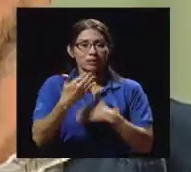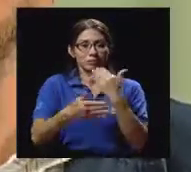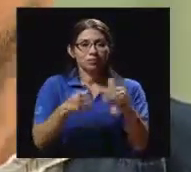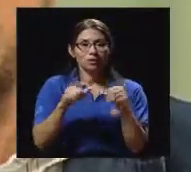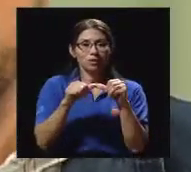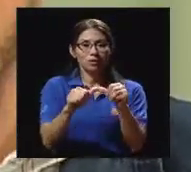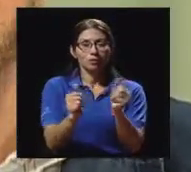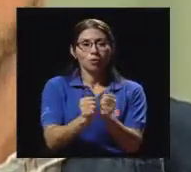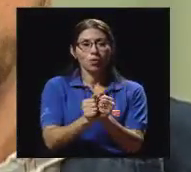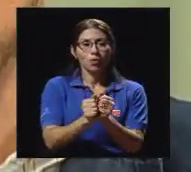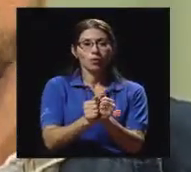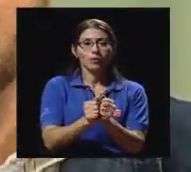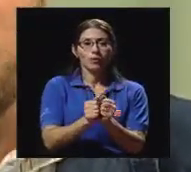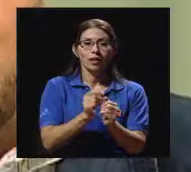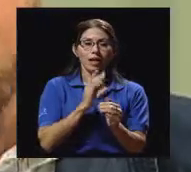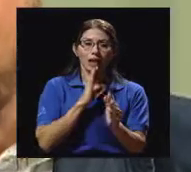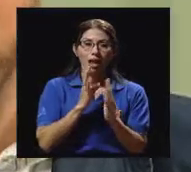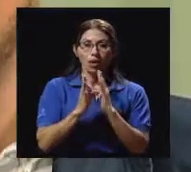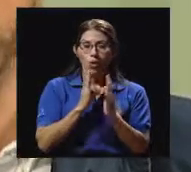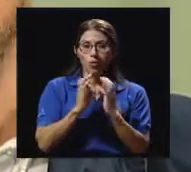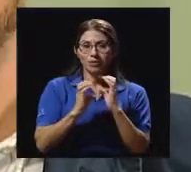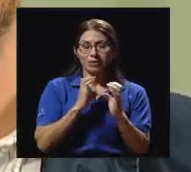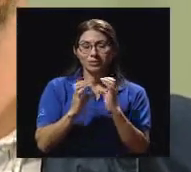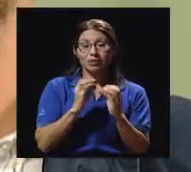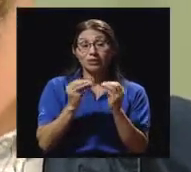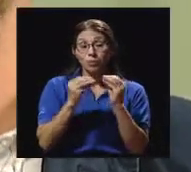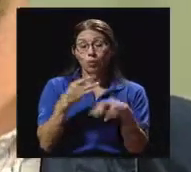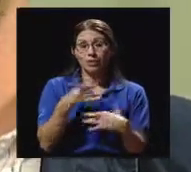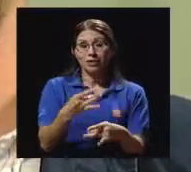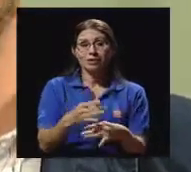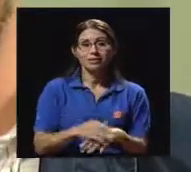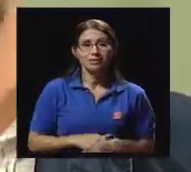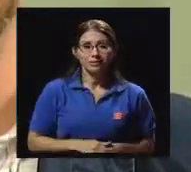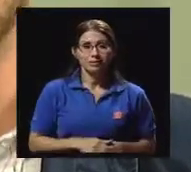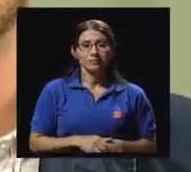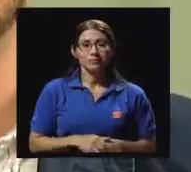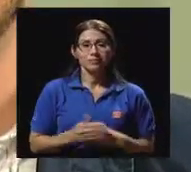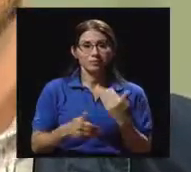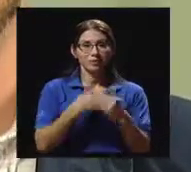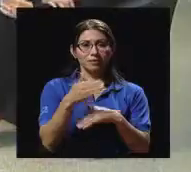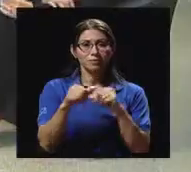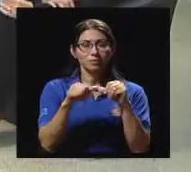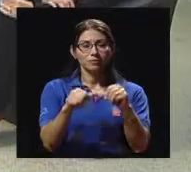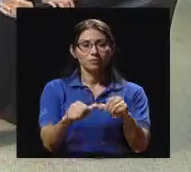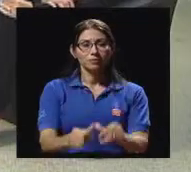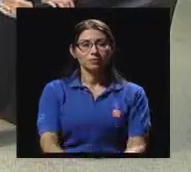ya volvemos con la conversación que está bastante, bastante interesante. En un momento volvemos.